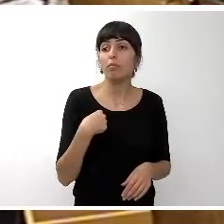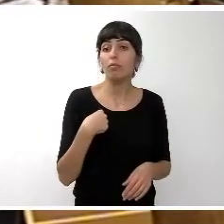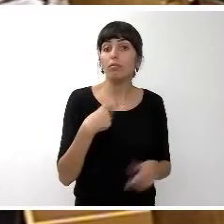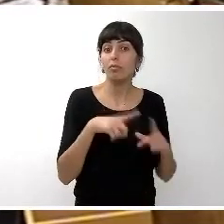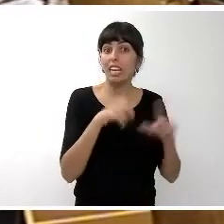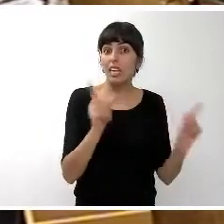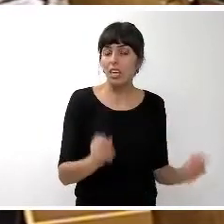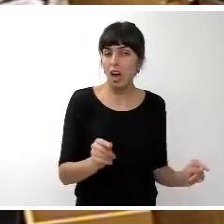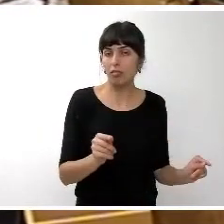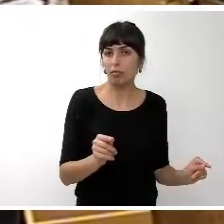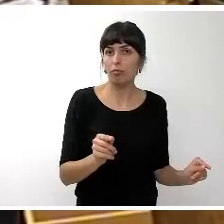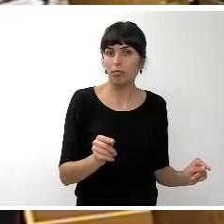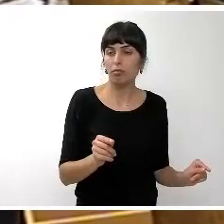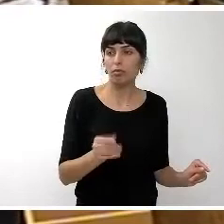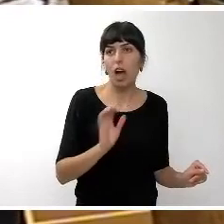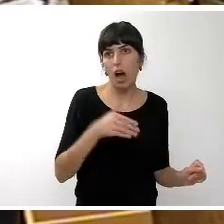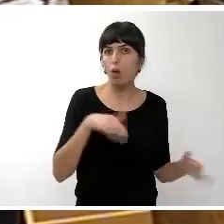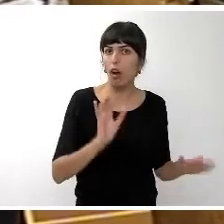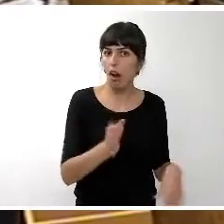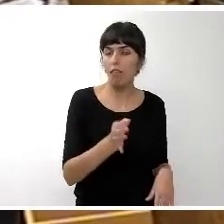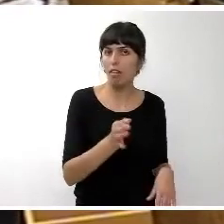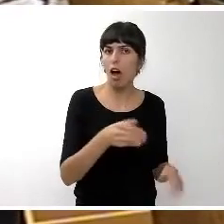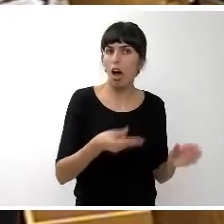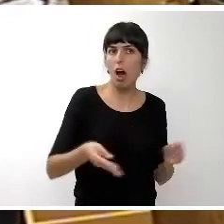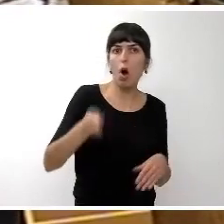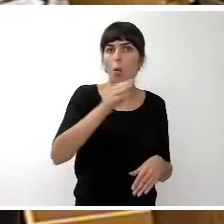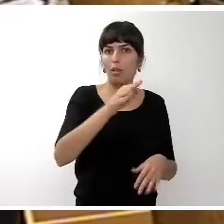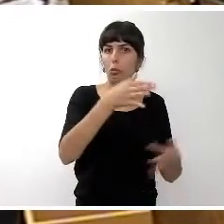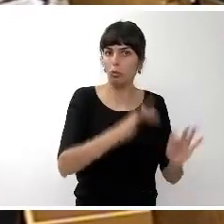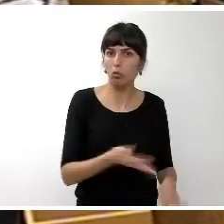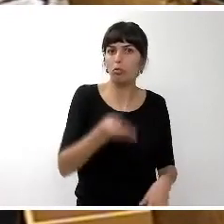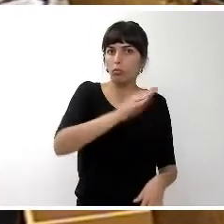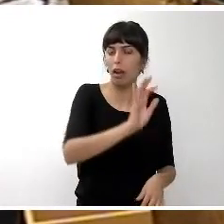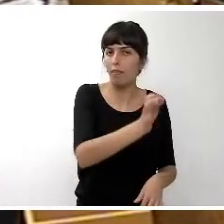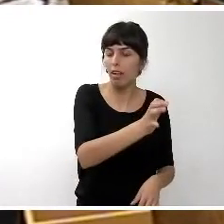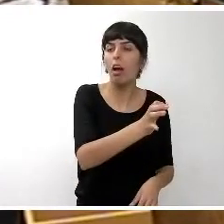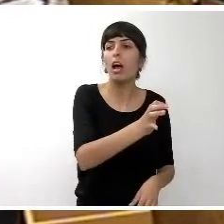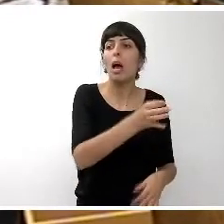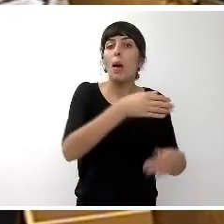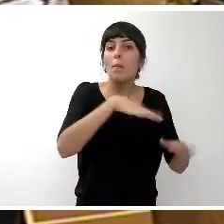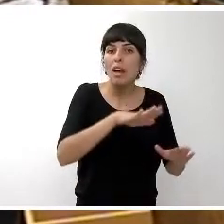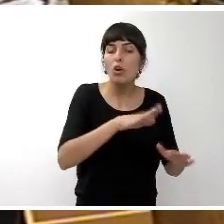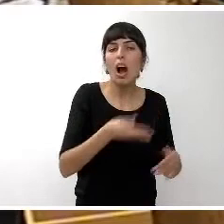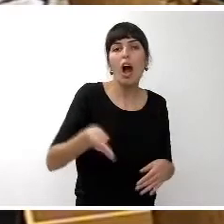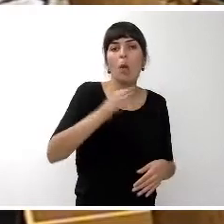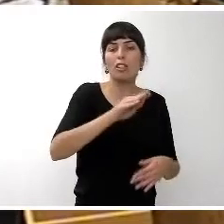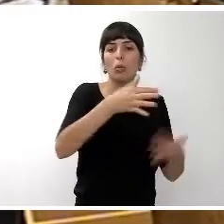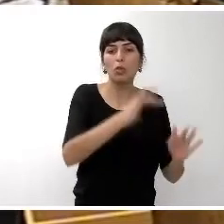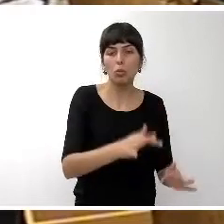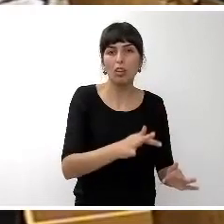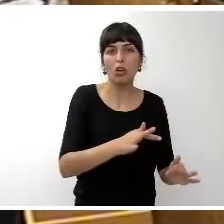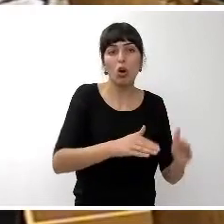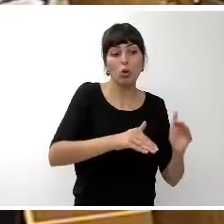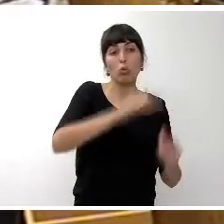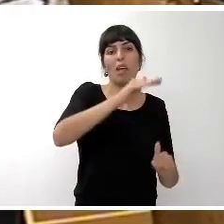que aunque tiene efectivamente un aumento ¿no? en sus presupuestos ni siquiera alcanza el aumento de los presupuestos se queda unas